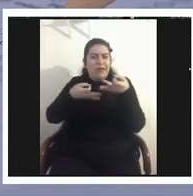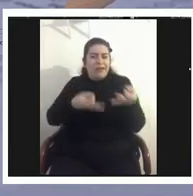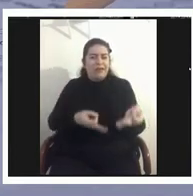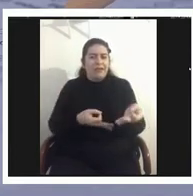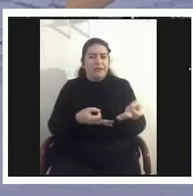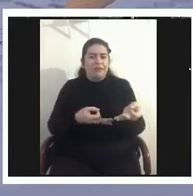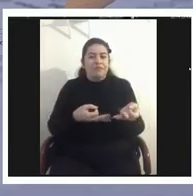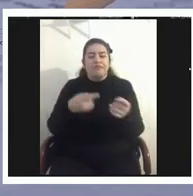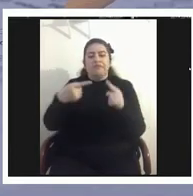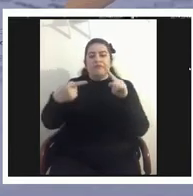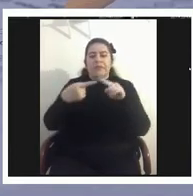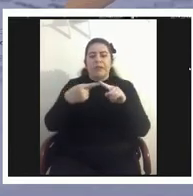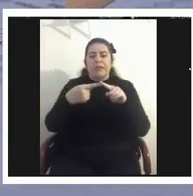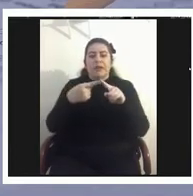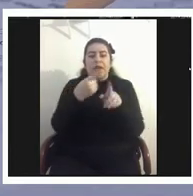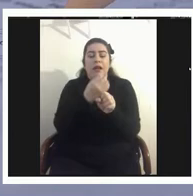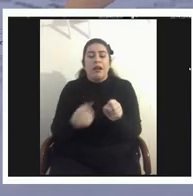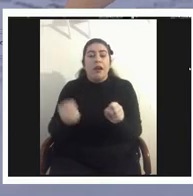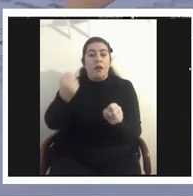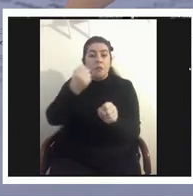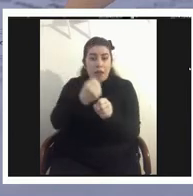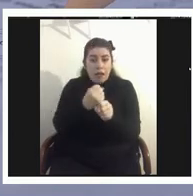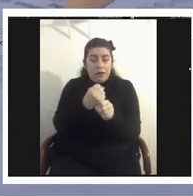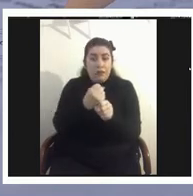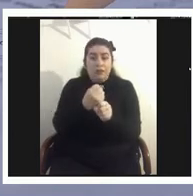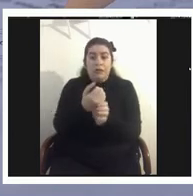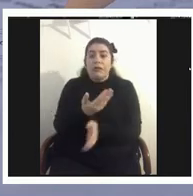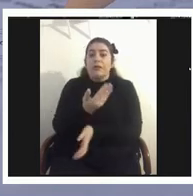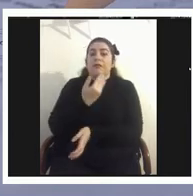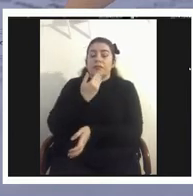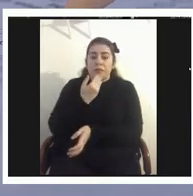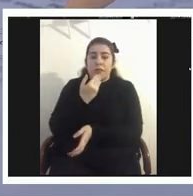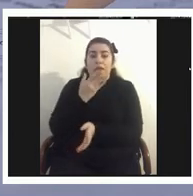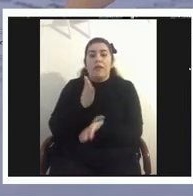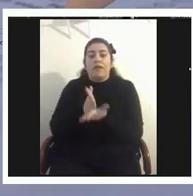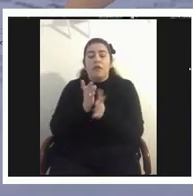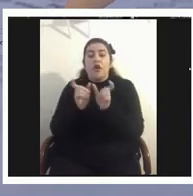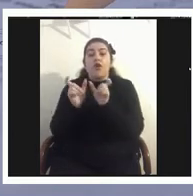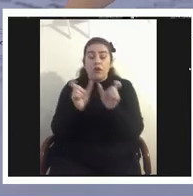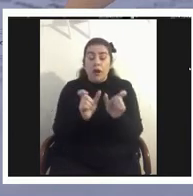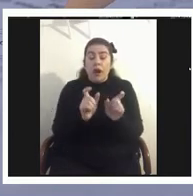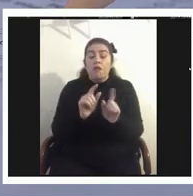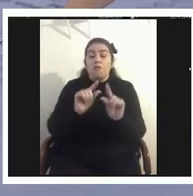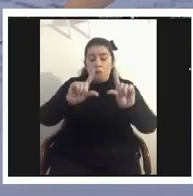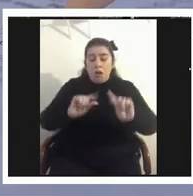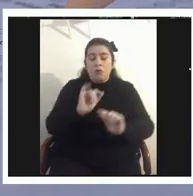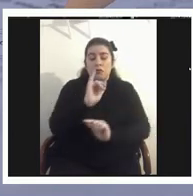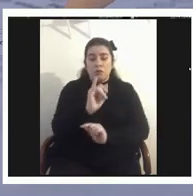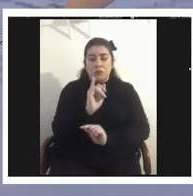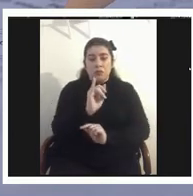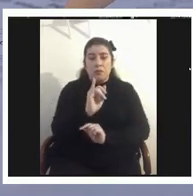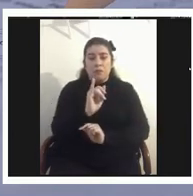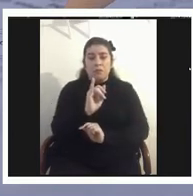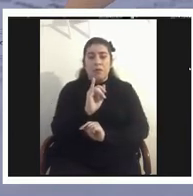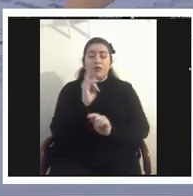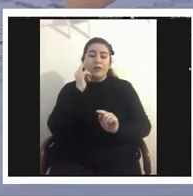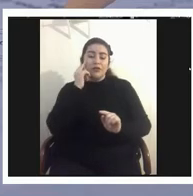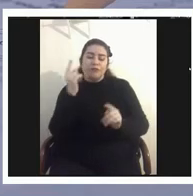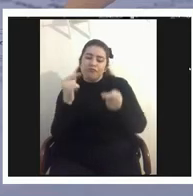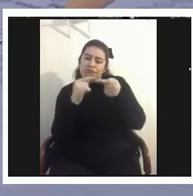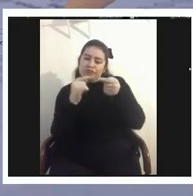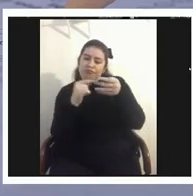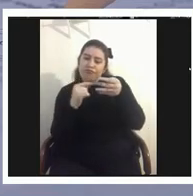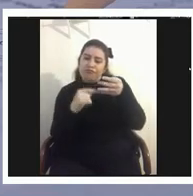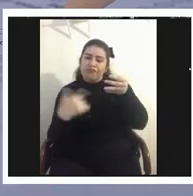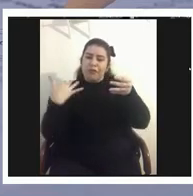sustitución también hay cosas que debemos controlar menos si es que uno toma eso en consideración por